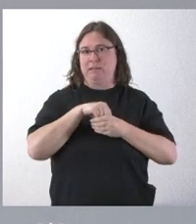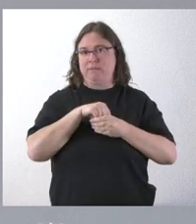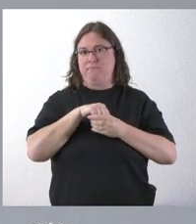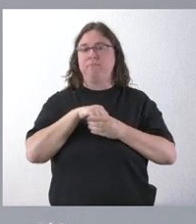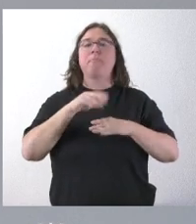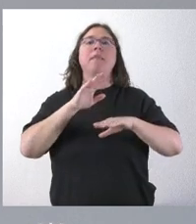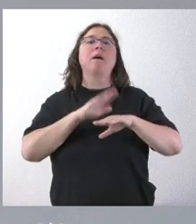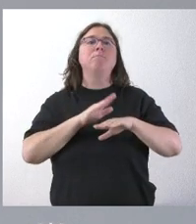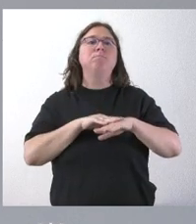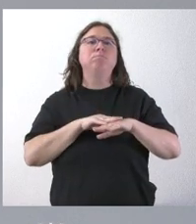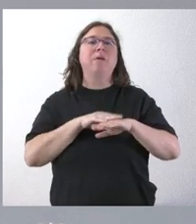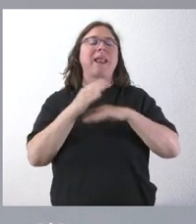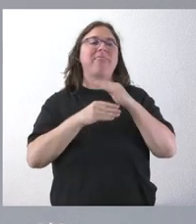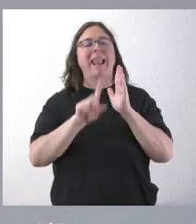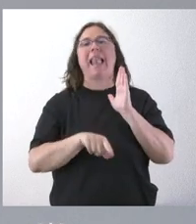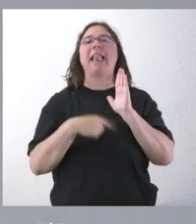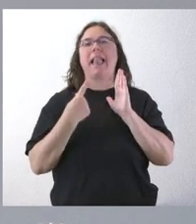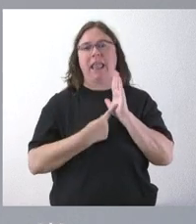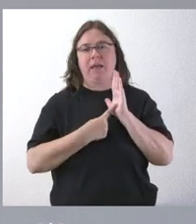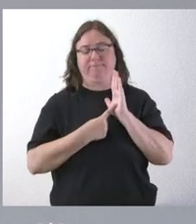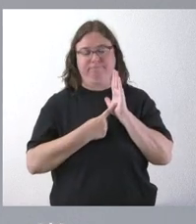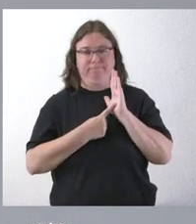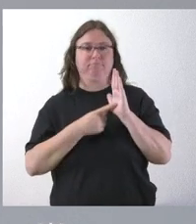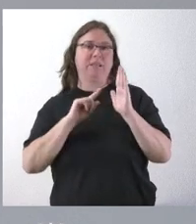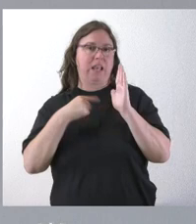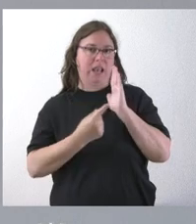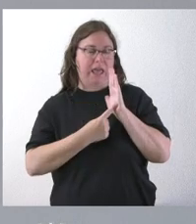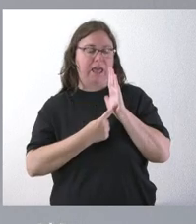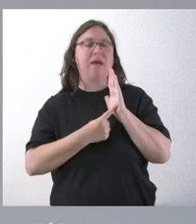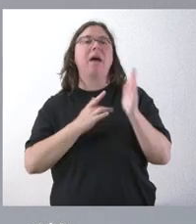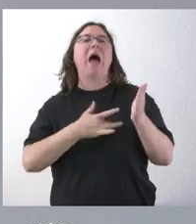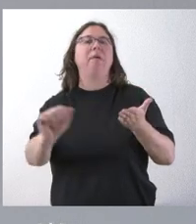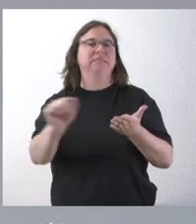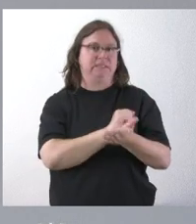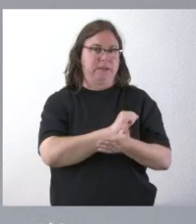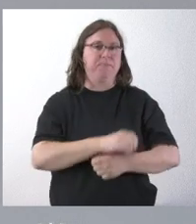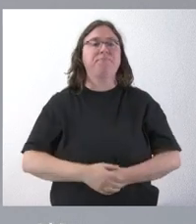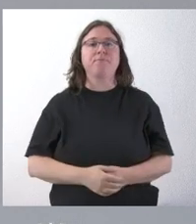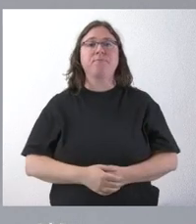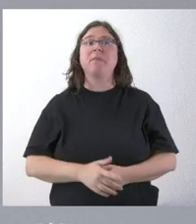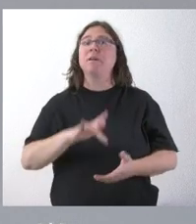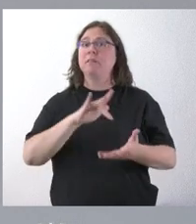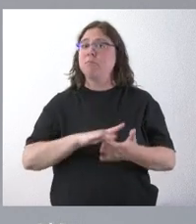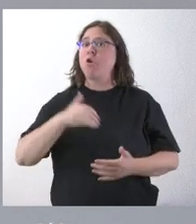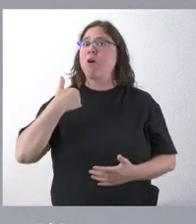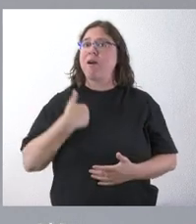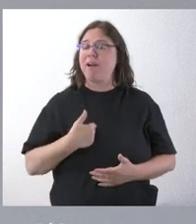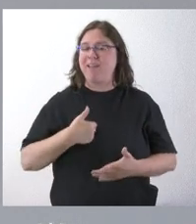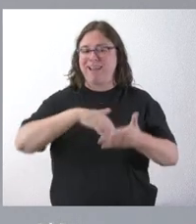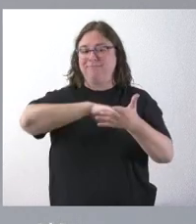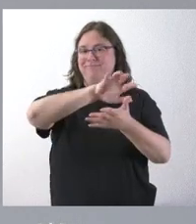a poder recurrir esta ley de amnistía. Los pasos a dar, una vez que se publique el texto definitivo